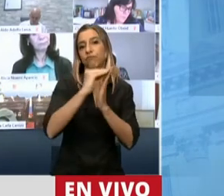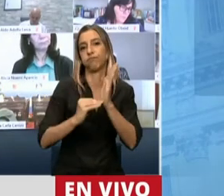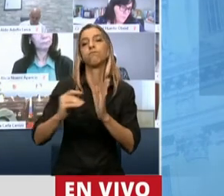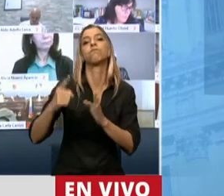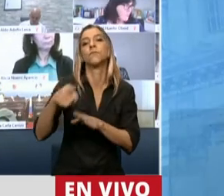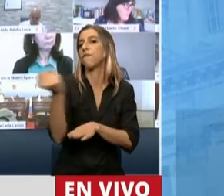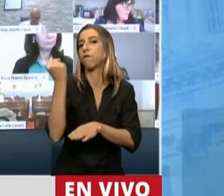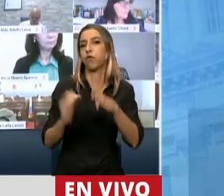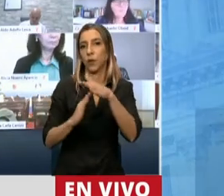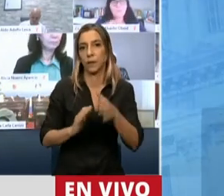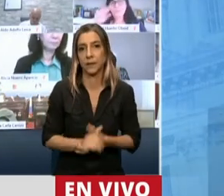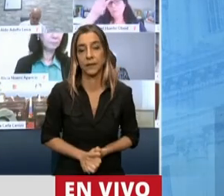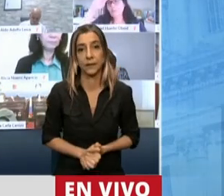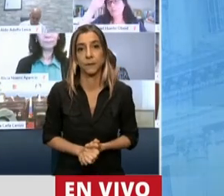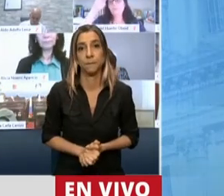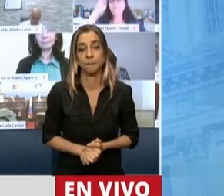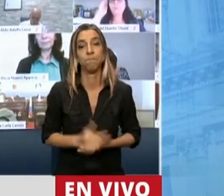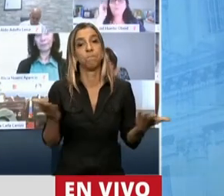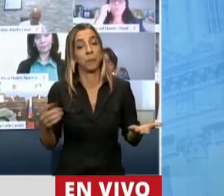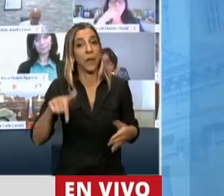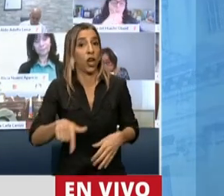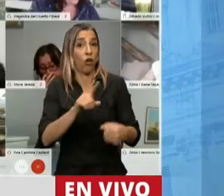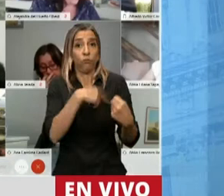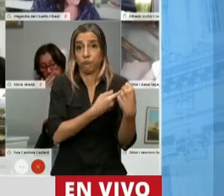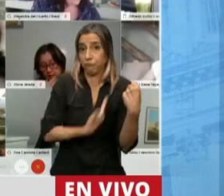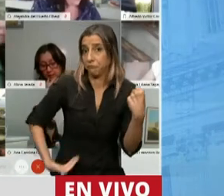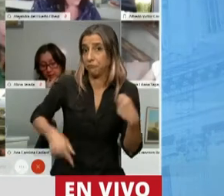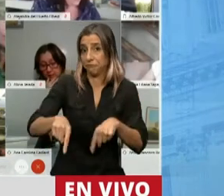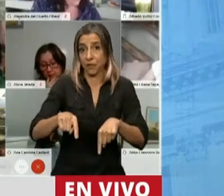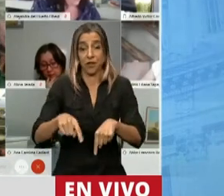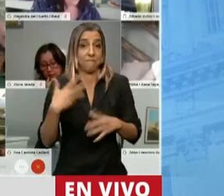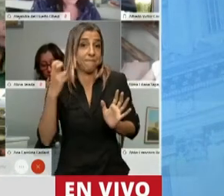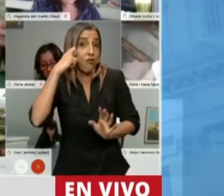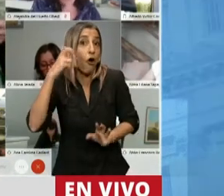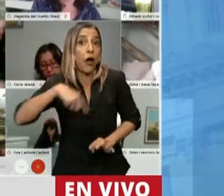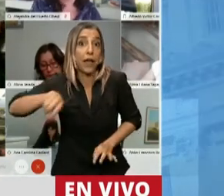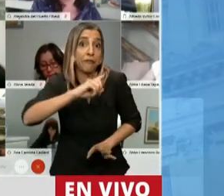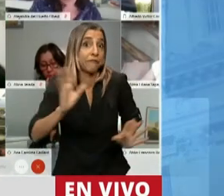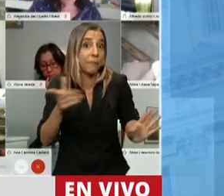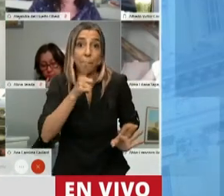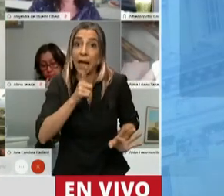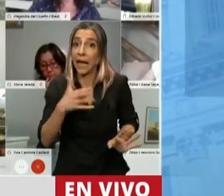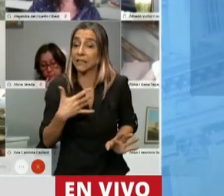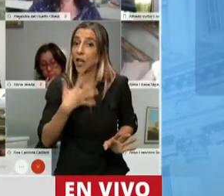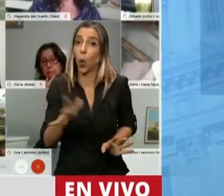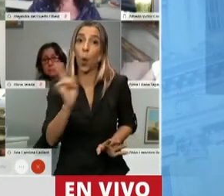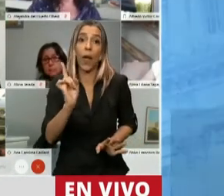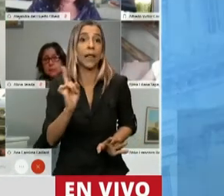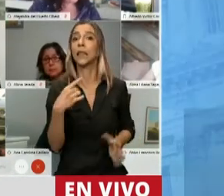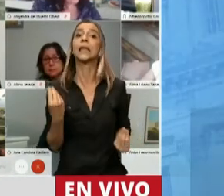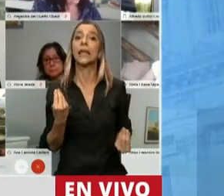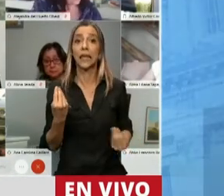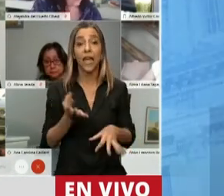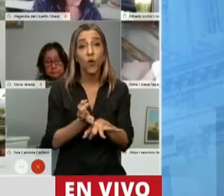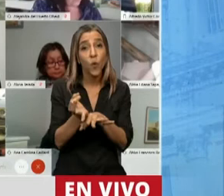este Congreso, el Ejecutivo, no ha entendido hasta ahora que la educación es una actividad